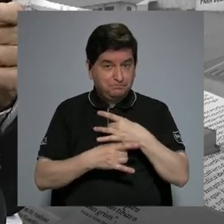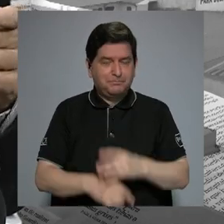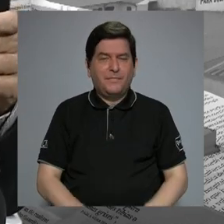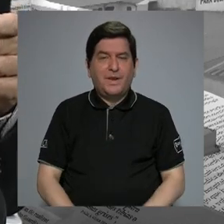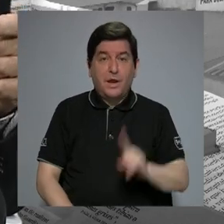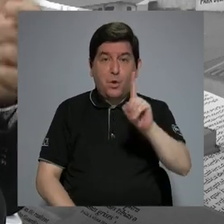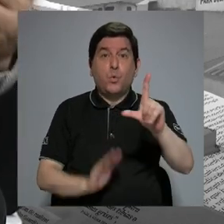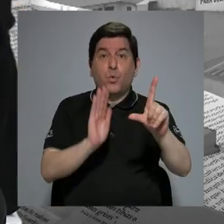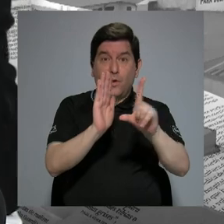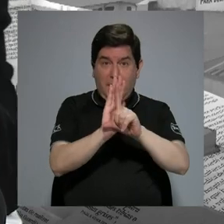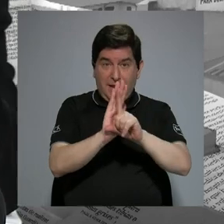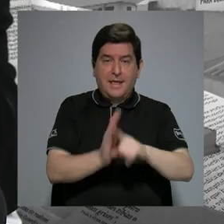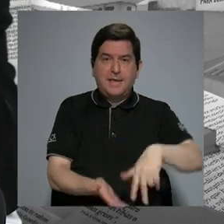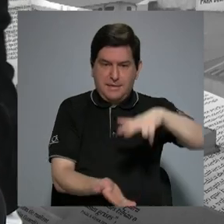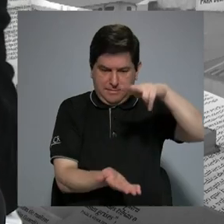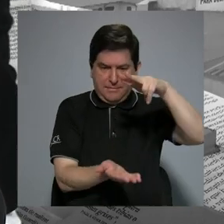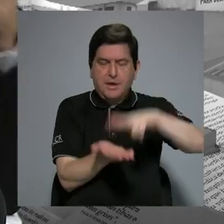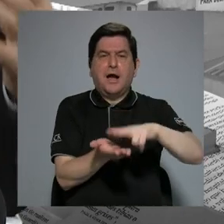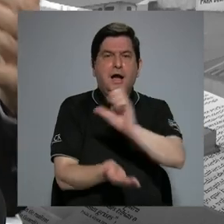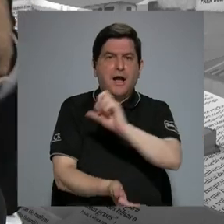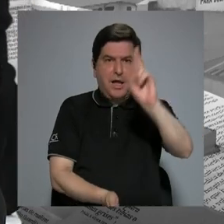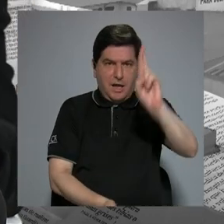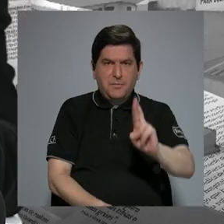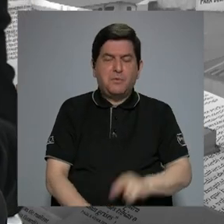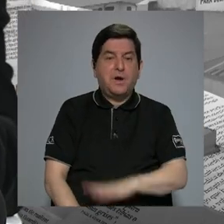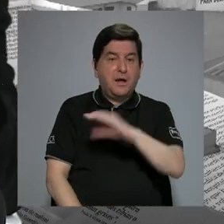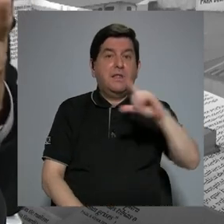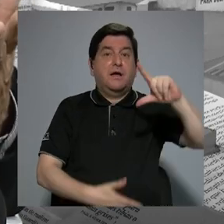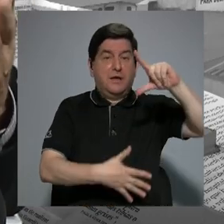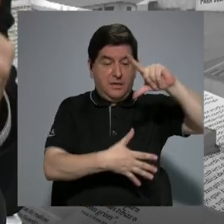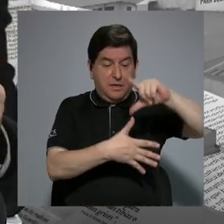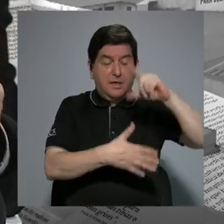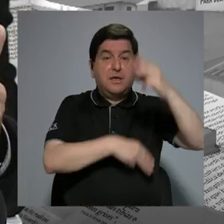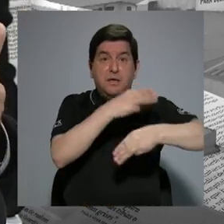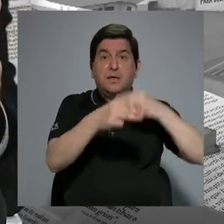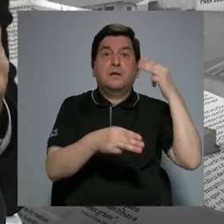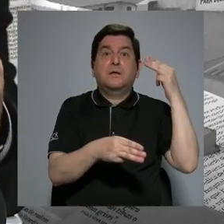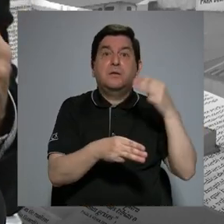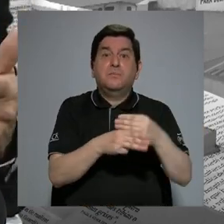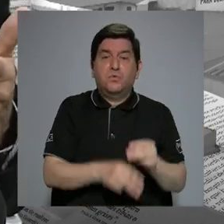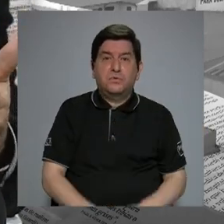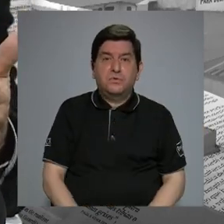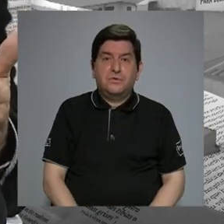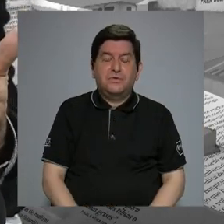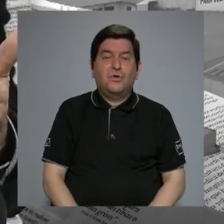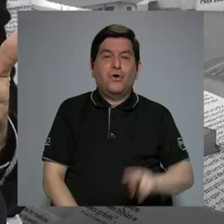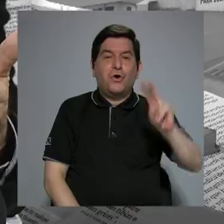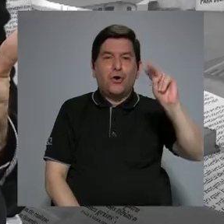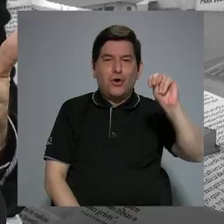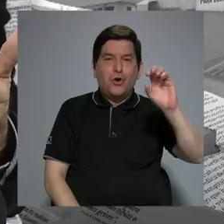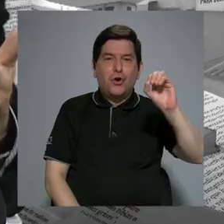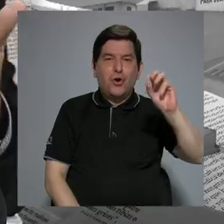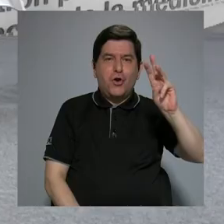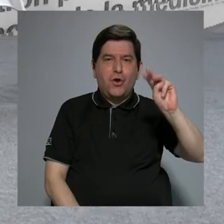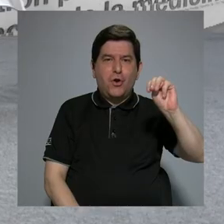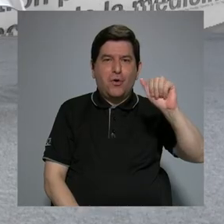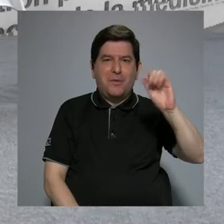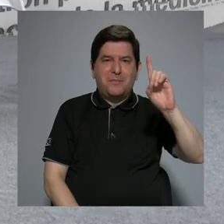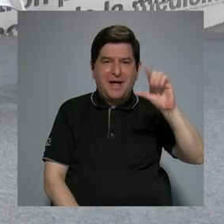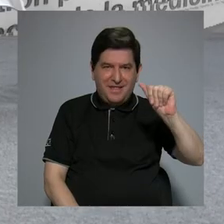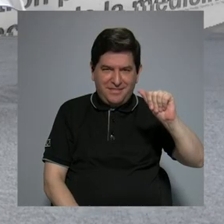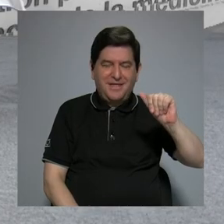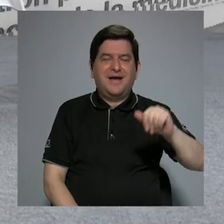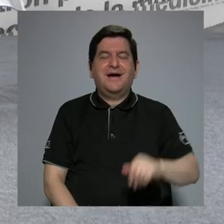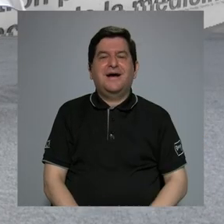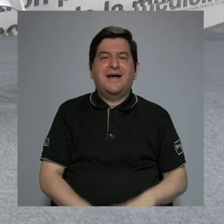una ley aprobada en Costa Rica y a nivel de América Latina y del mundo que son los nómadas digitales. Entonces,